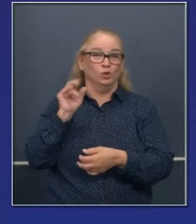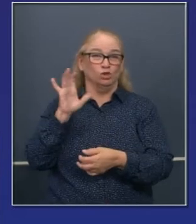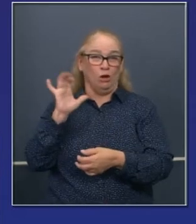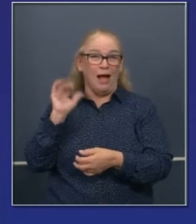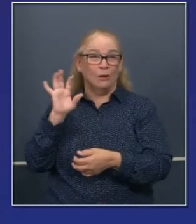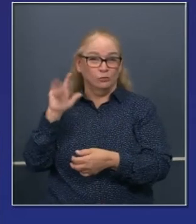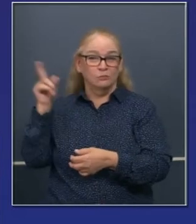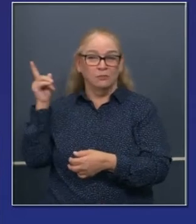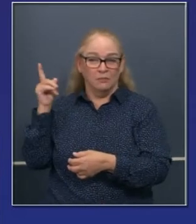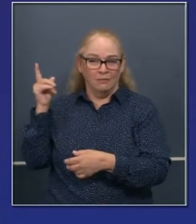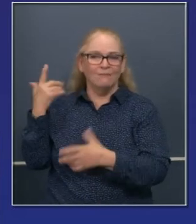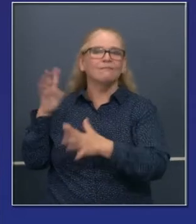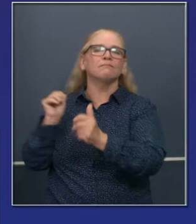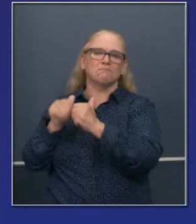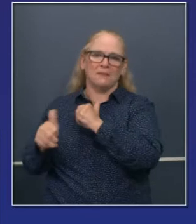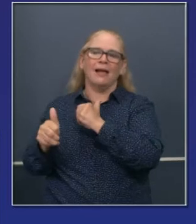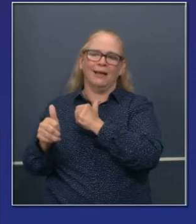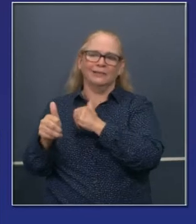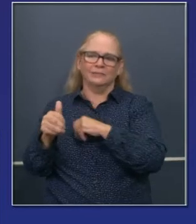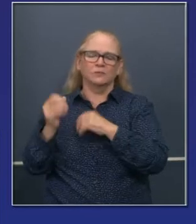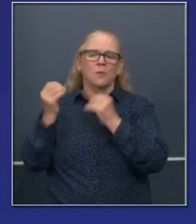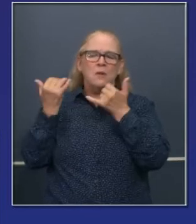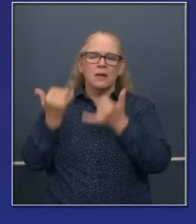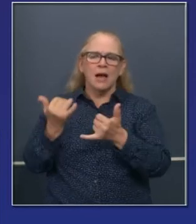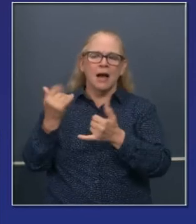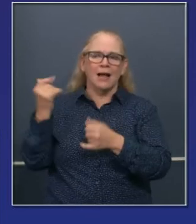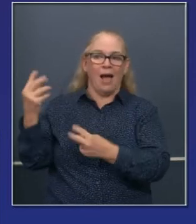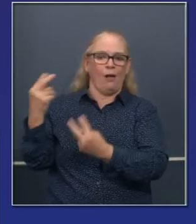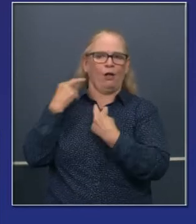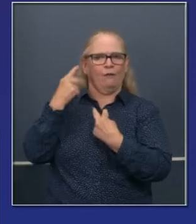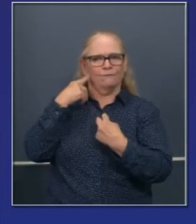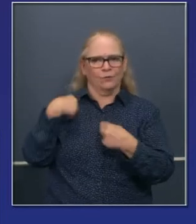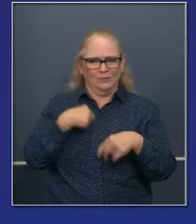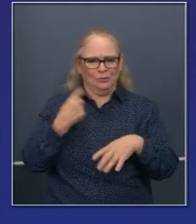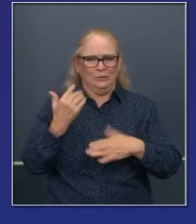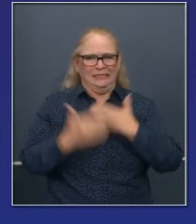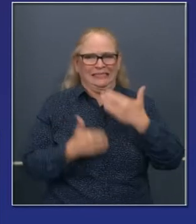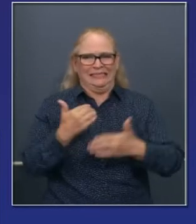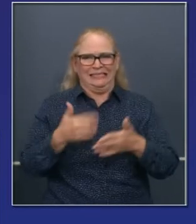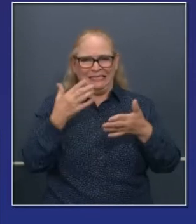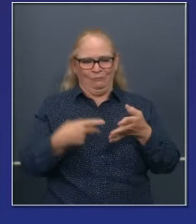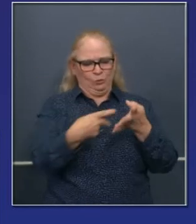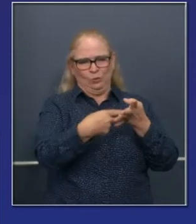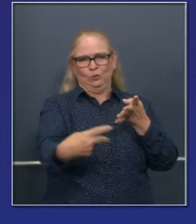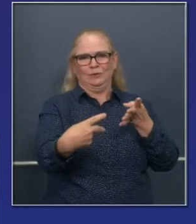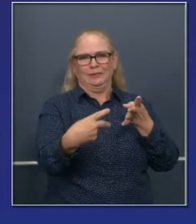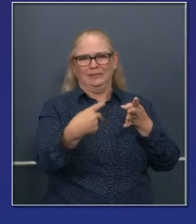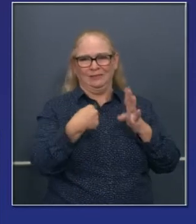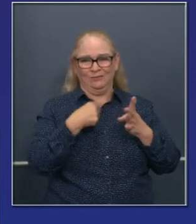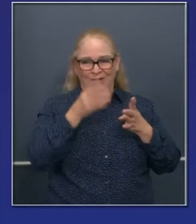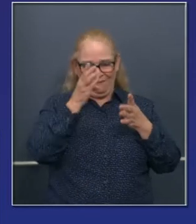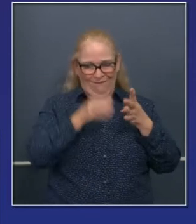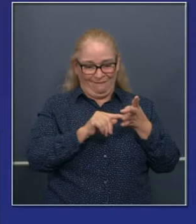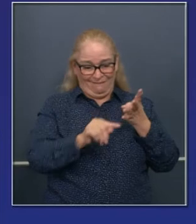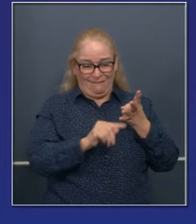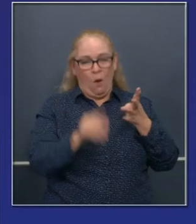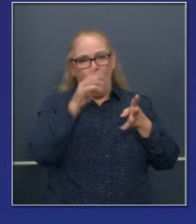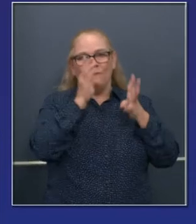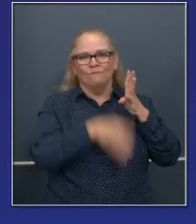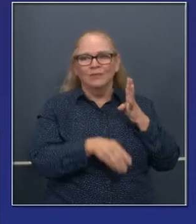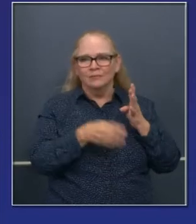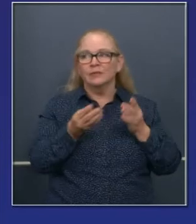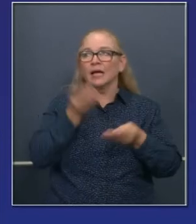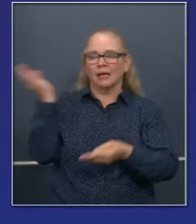Consejo Jurídico nos ha dado más pasos en ese paquete, lo mencioné el lunes, el trabajo que se ha hecho en este espacio.